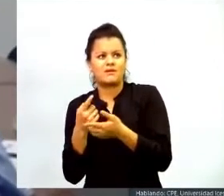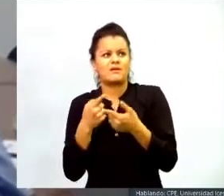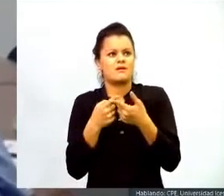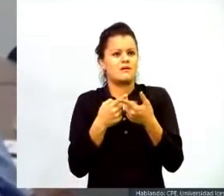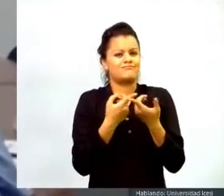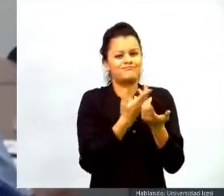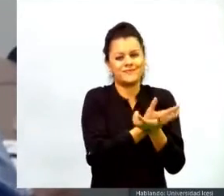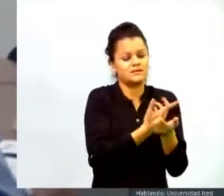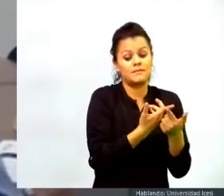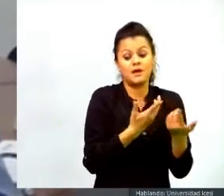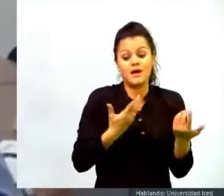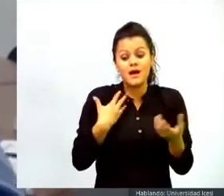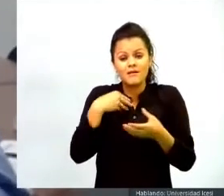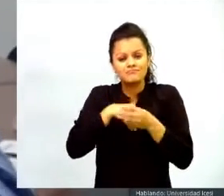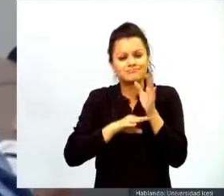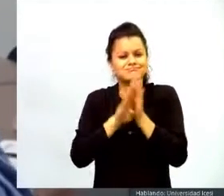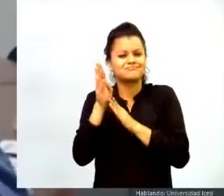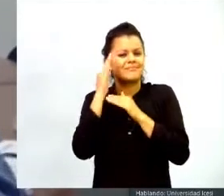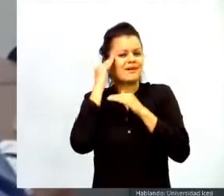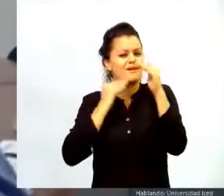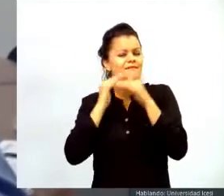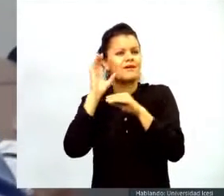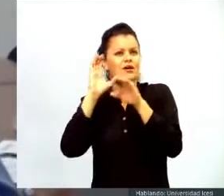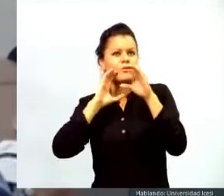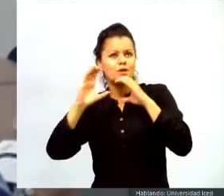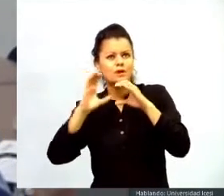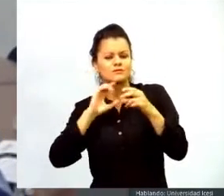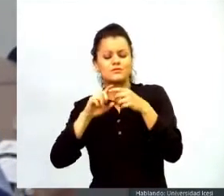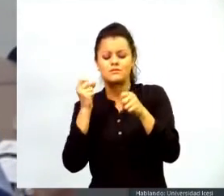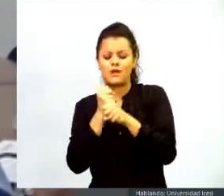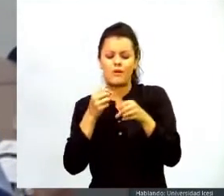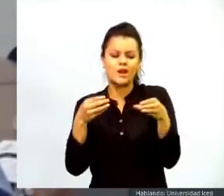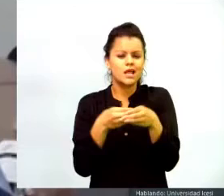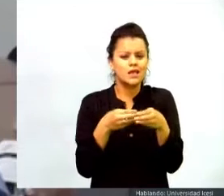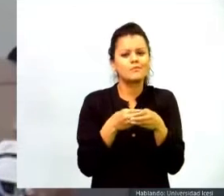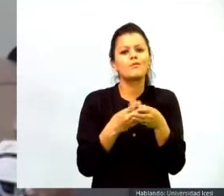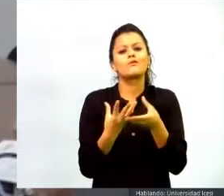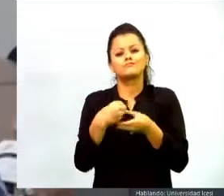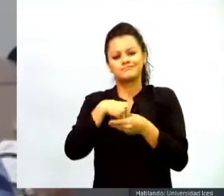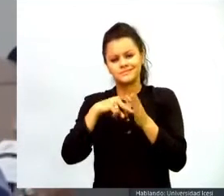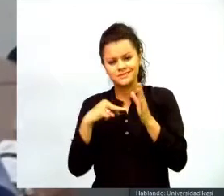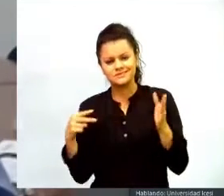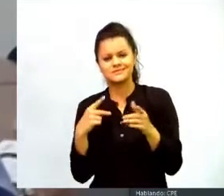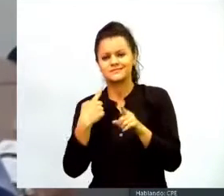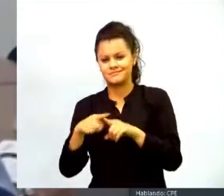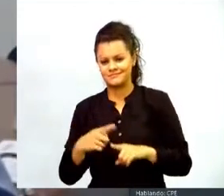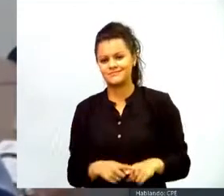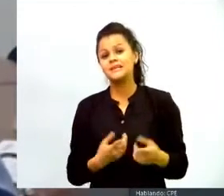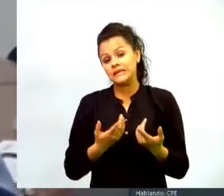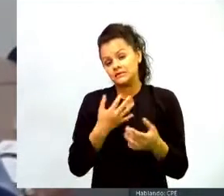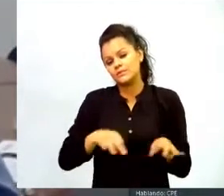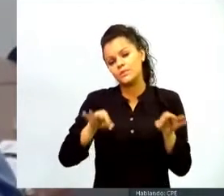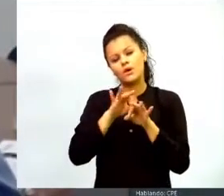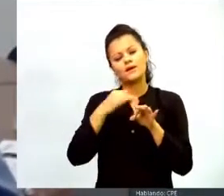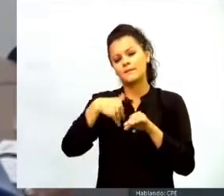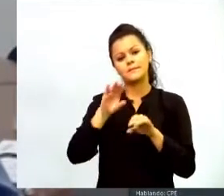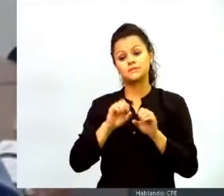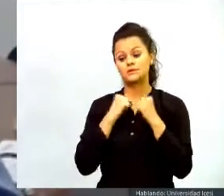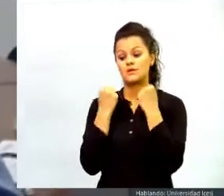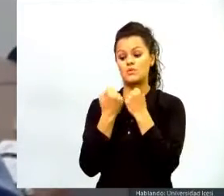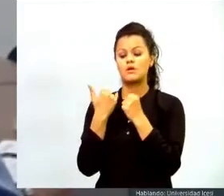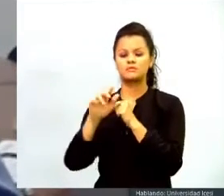equipo competencias en la ciudad es todo el acompañamiento en el aula desde las diferentes sistemas que son los